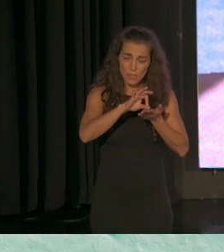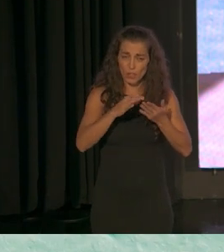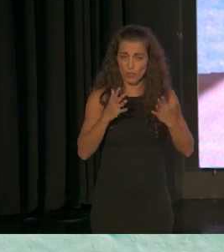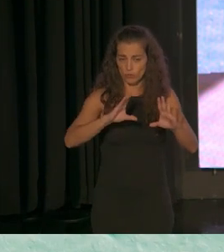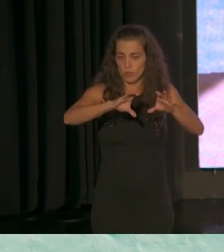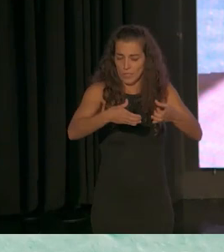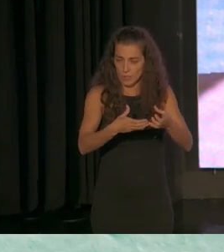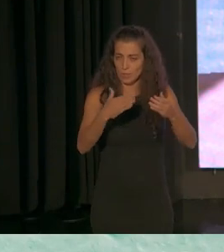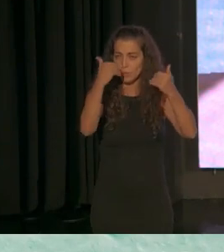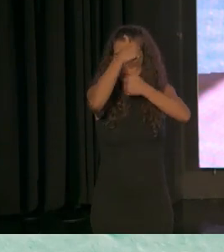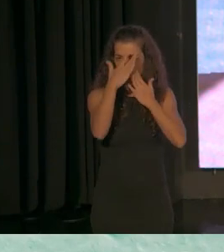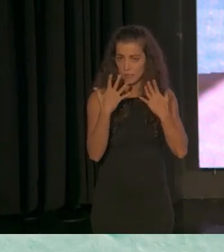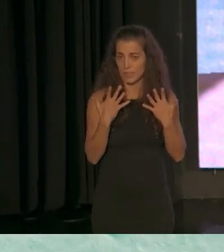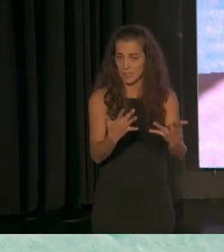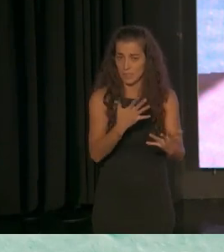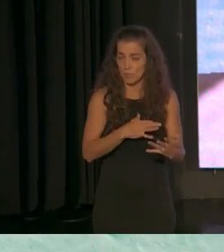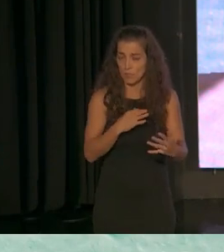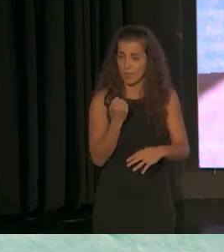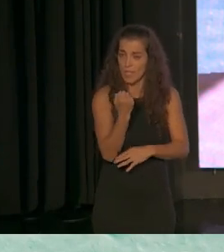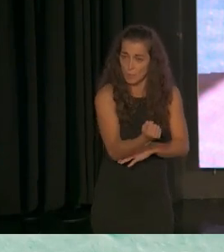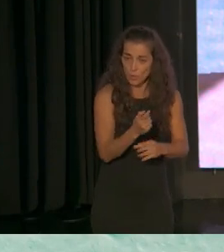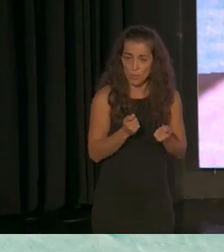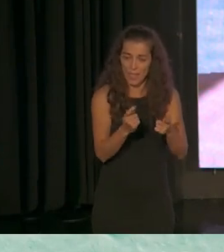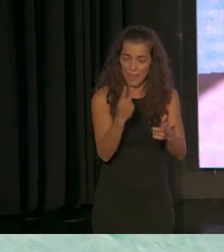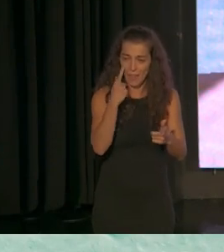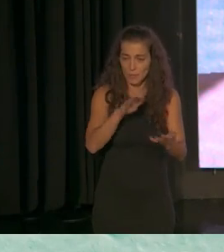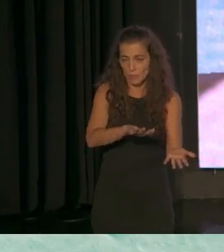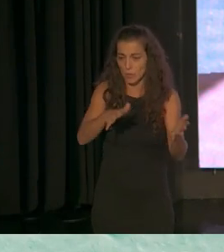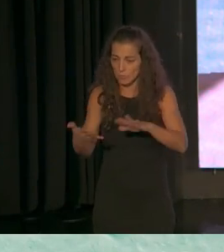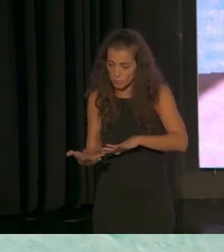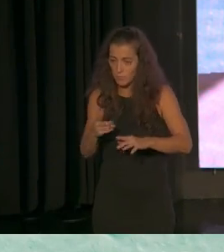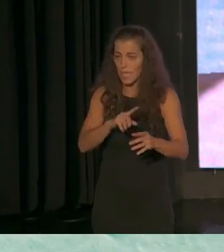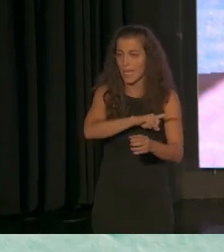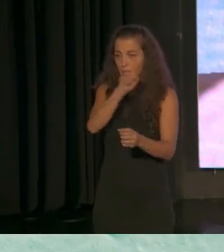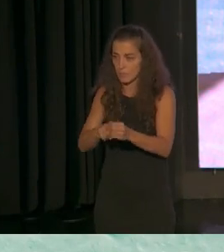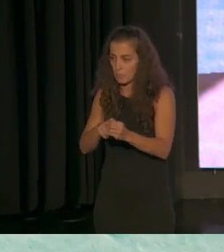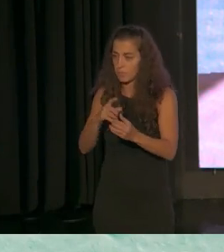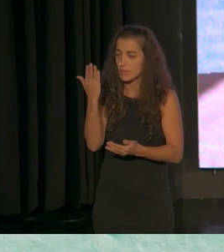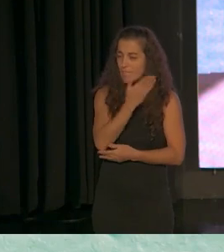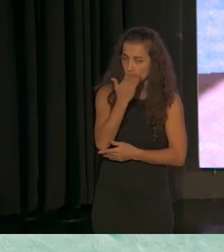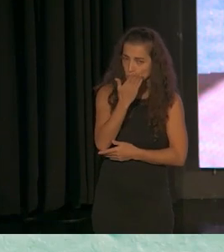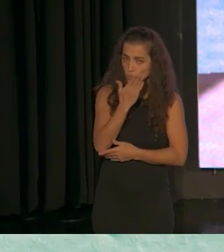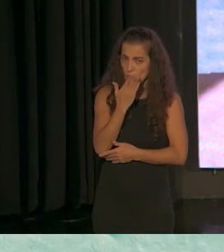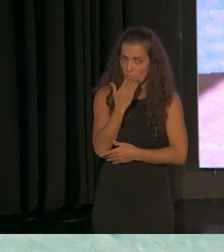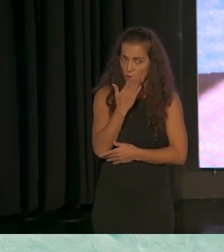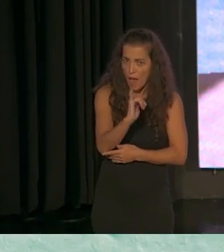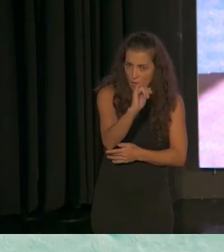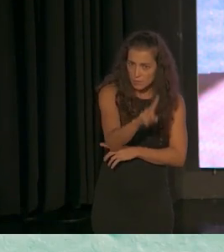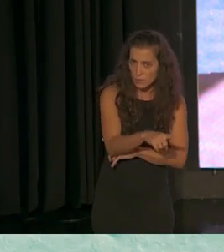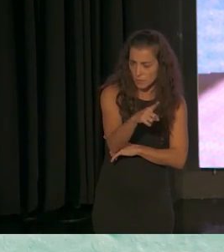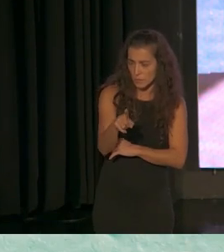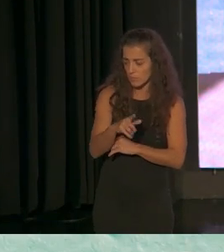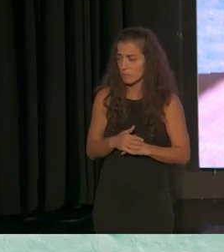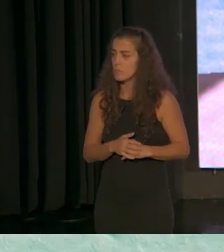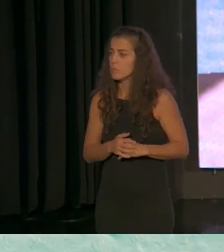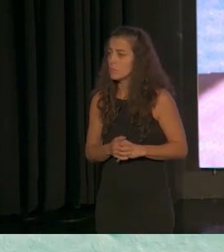que ayude a las familias de cara a esa escolarización a ese tránsito hacia la escuela? ¿hay algún...? voy a fijarme voy